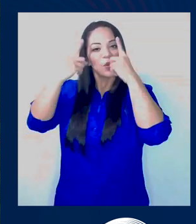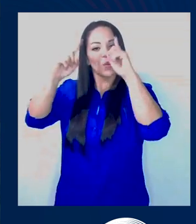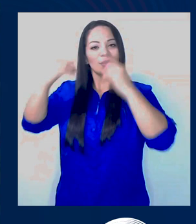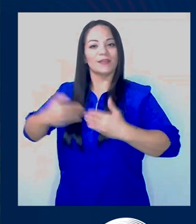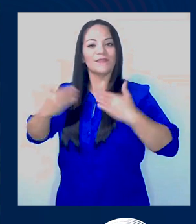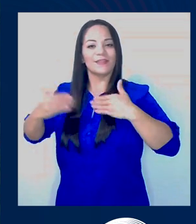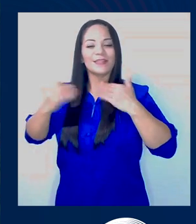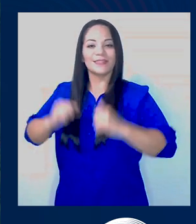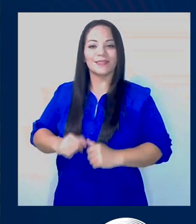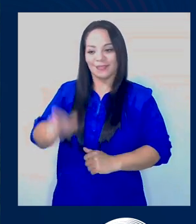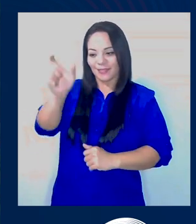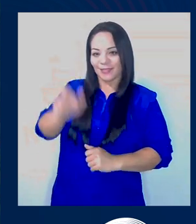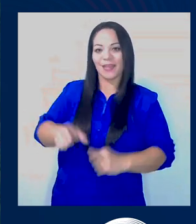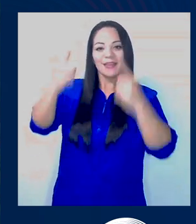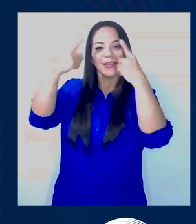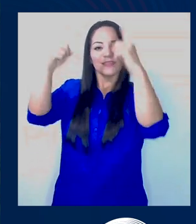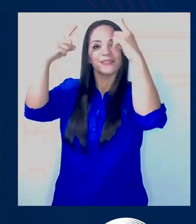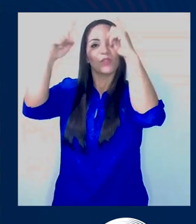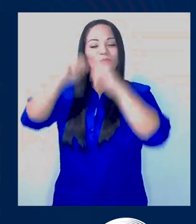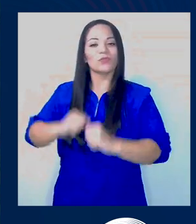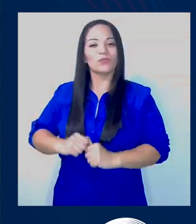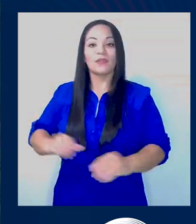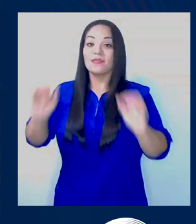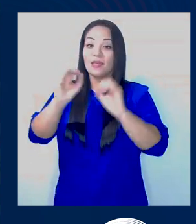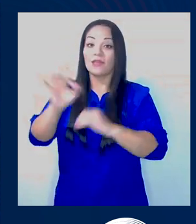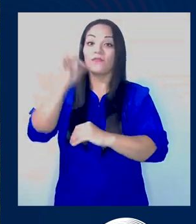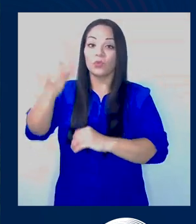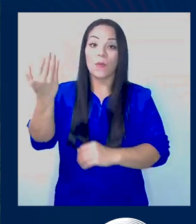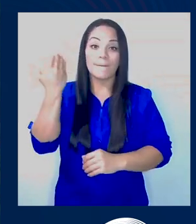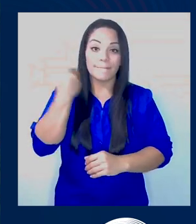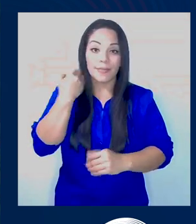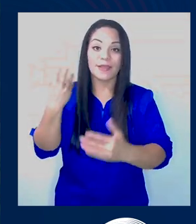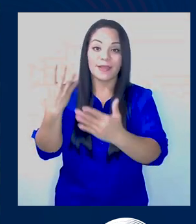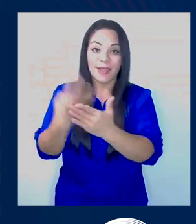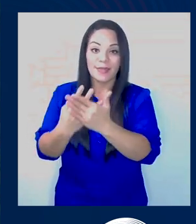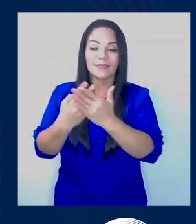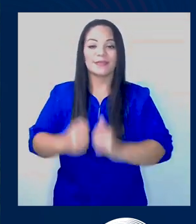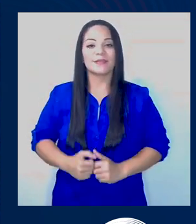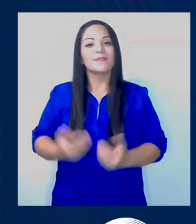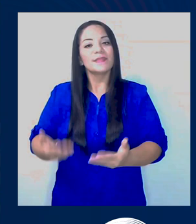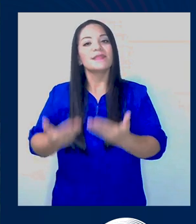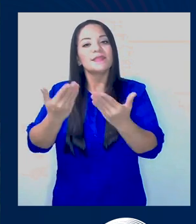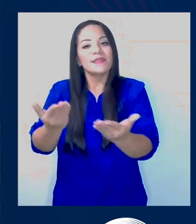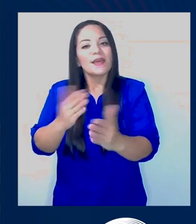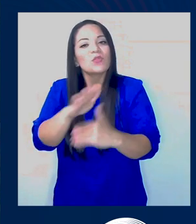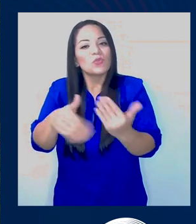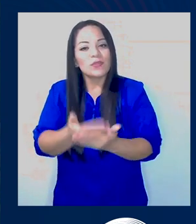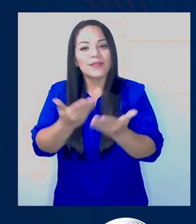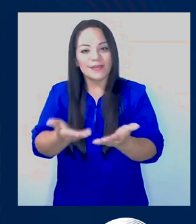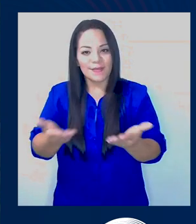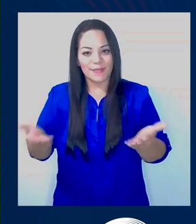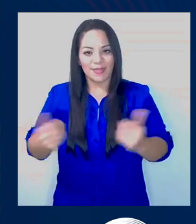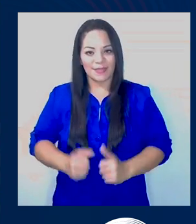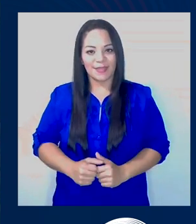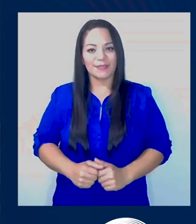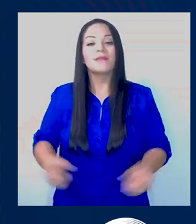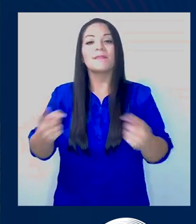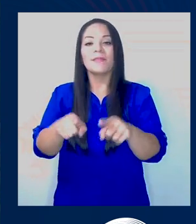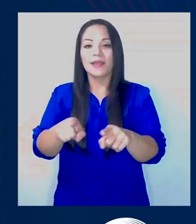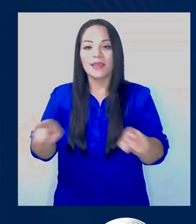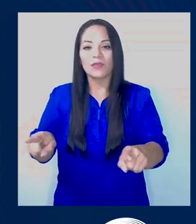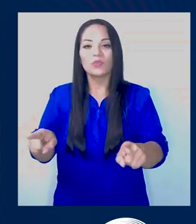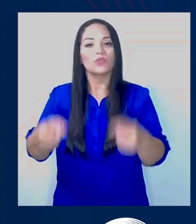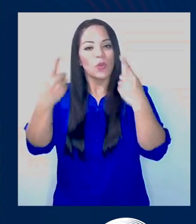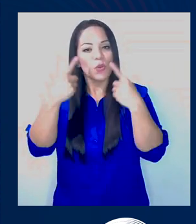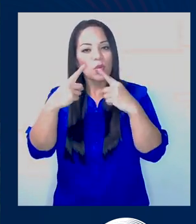vida para ser felices, ser exitosos, no terminar en la cárcel y darle el machetico, las